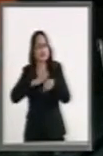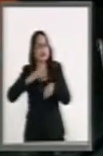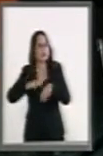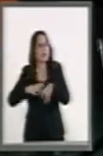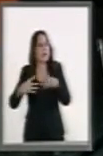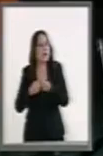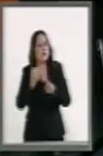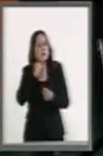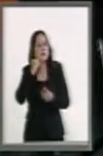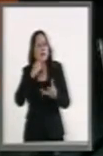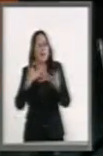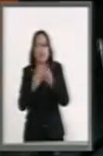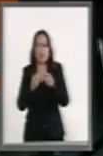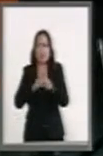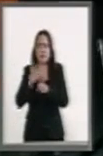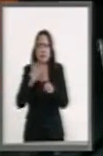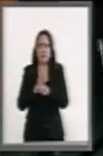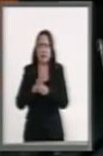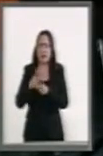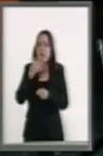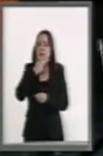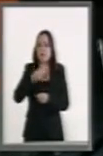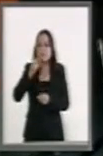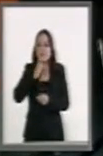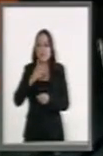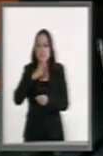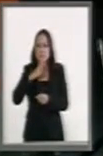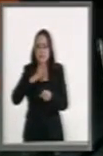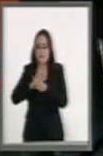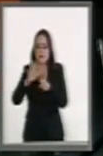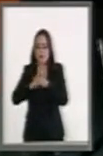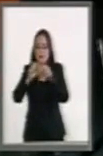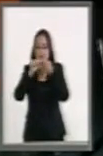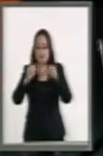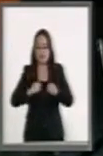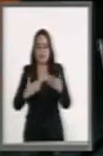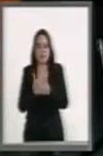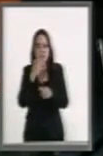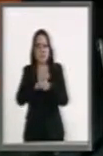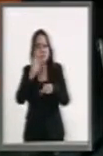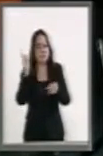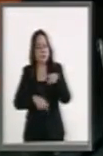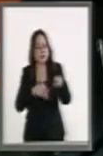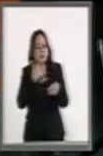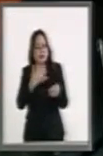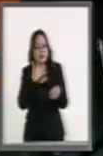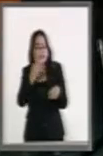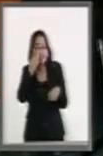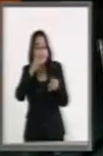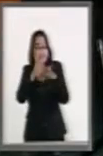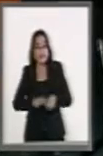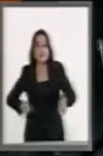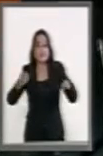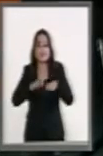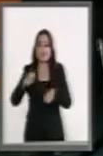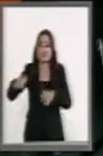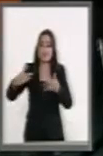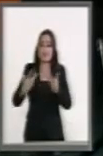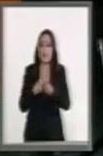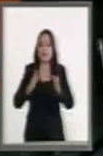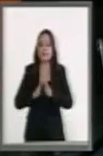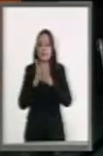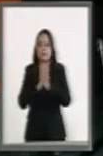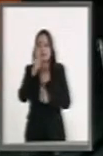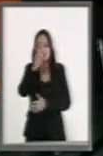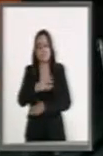senadores y senadoras este gran sistema que hoy tenemos en nuestro país. Usted es un abogado